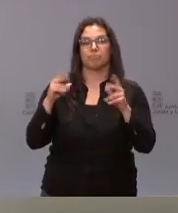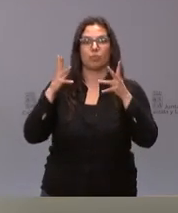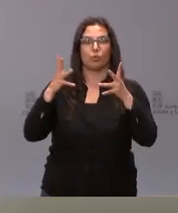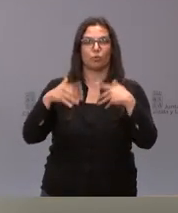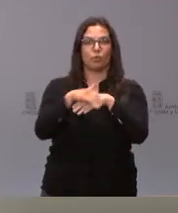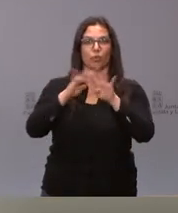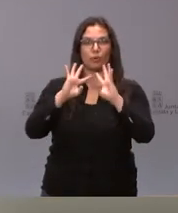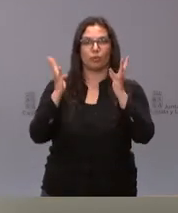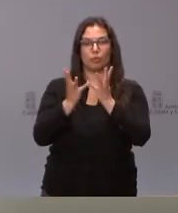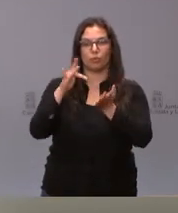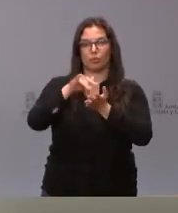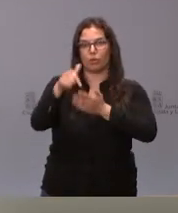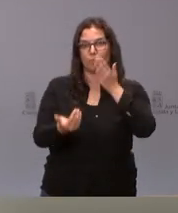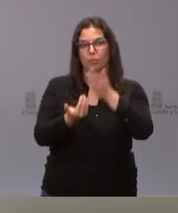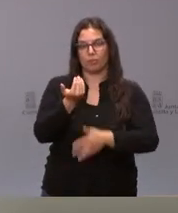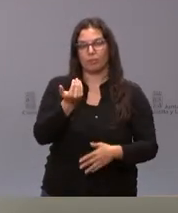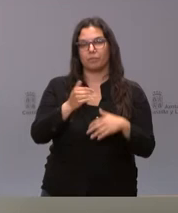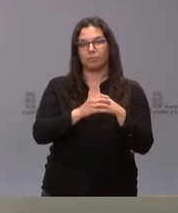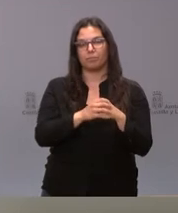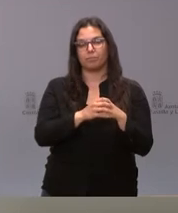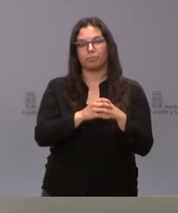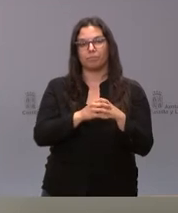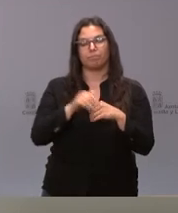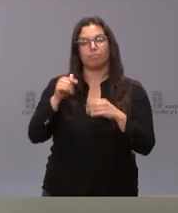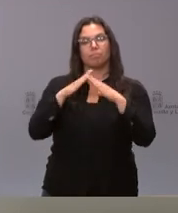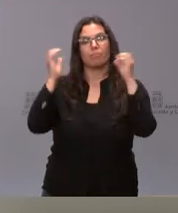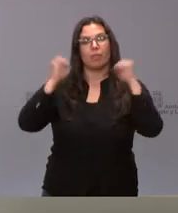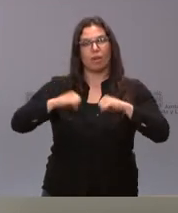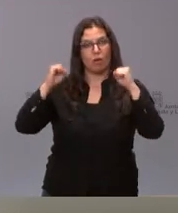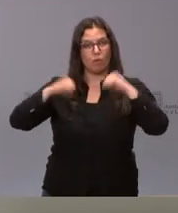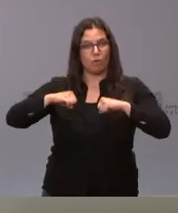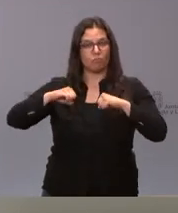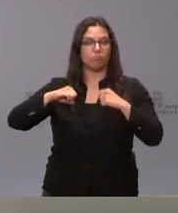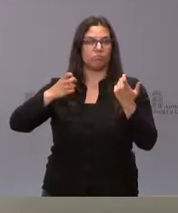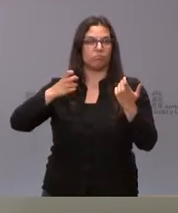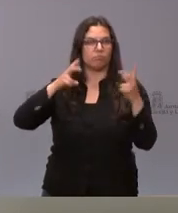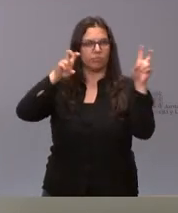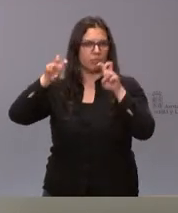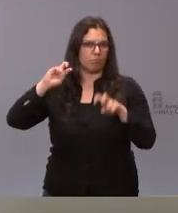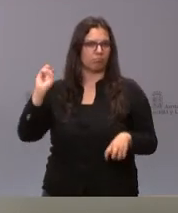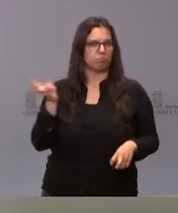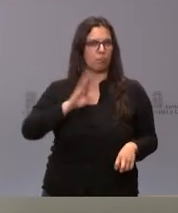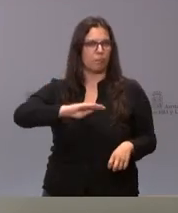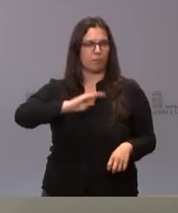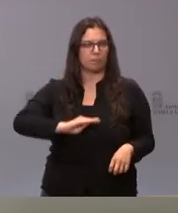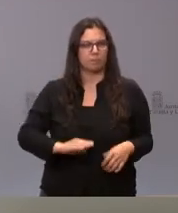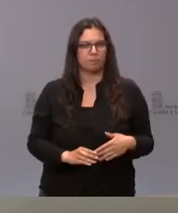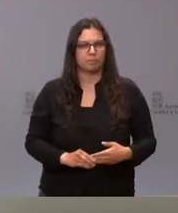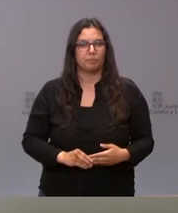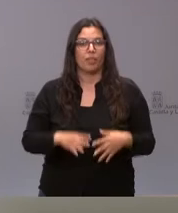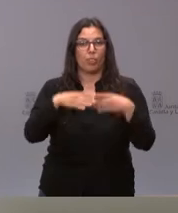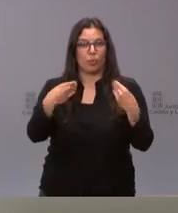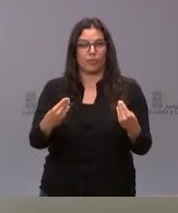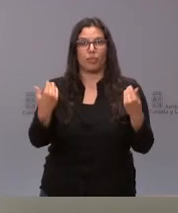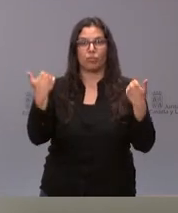esta mañana, en la que se han acordado un buen número de asuntos. La documentación la